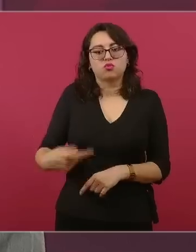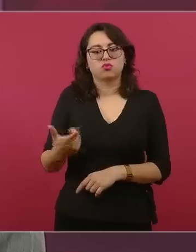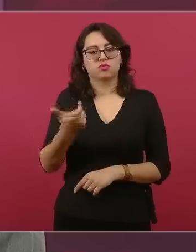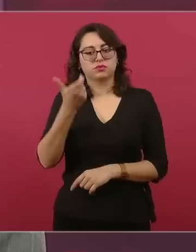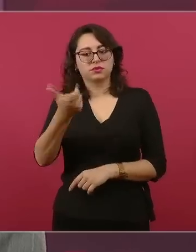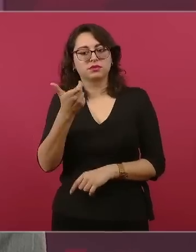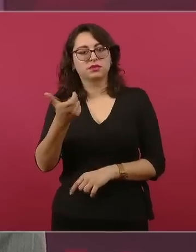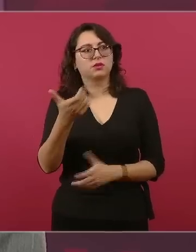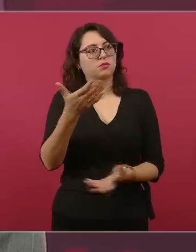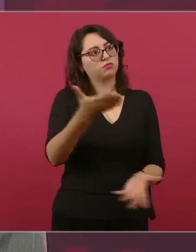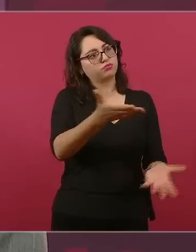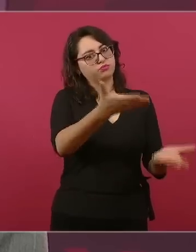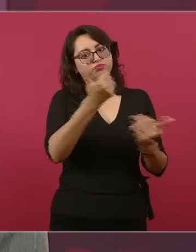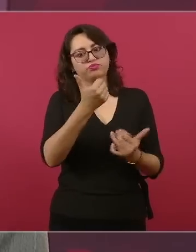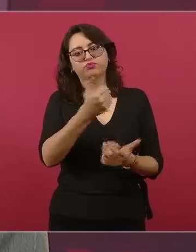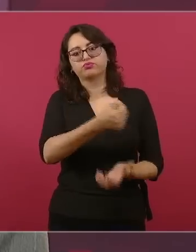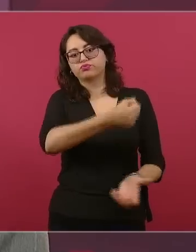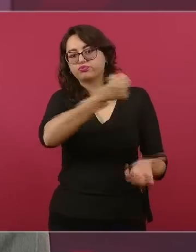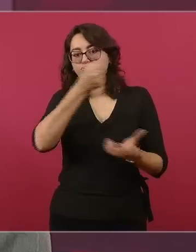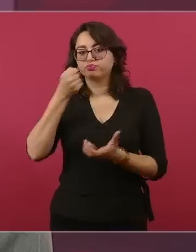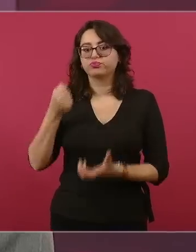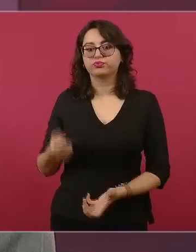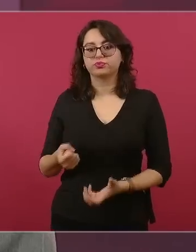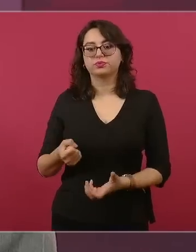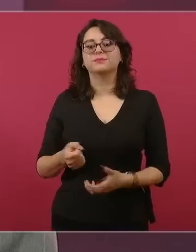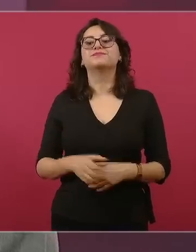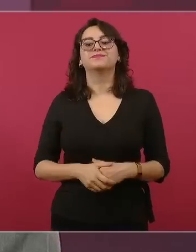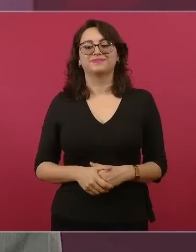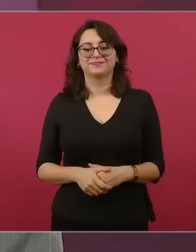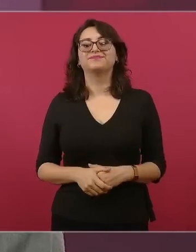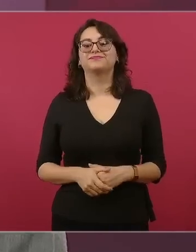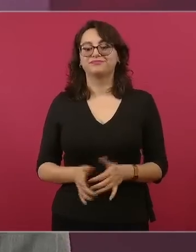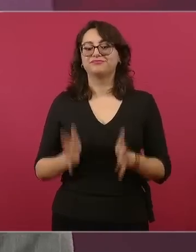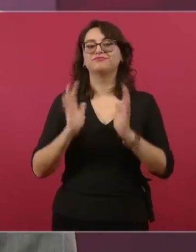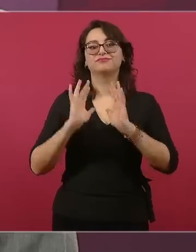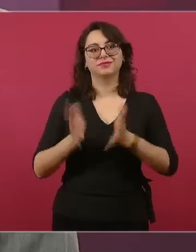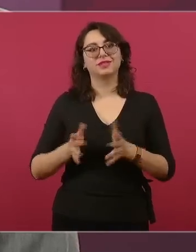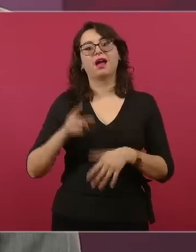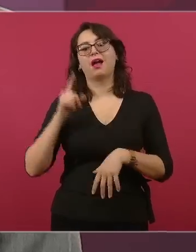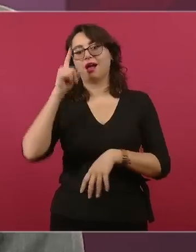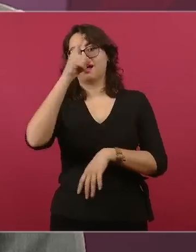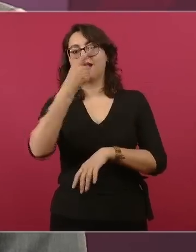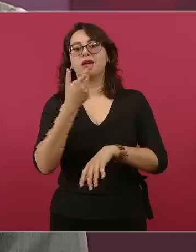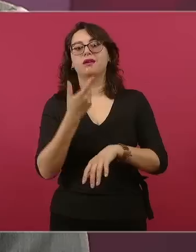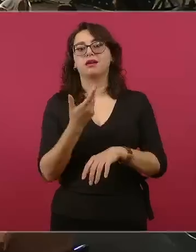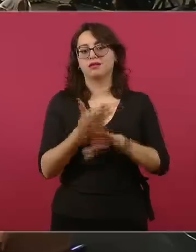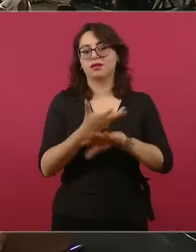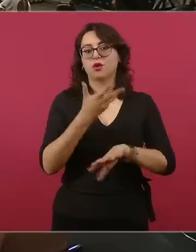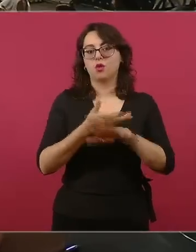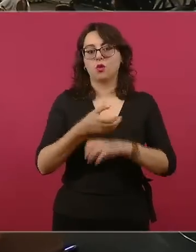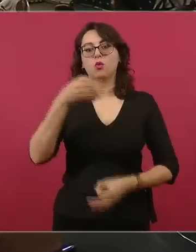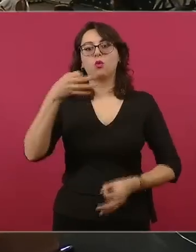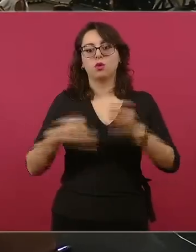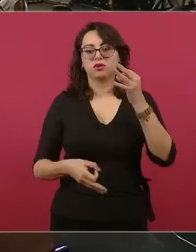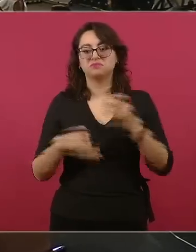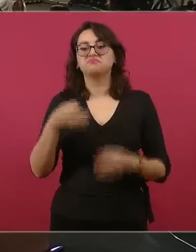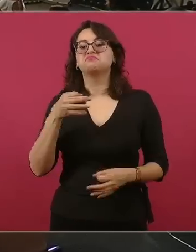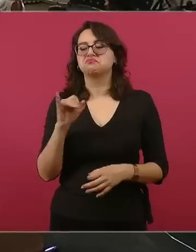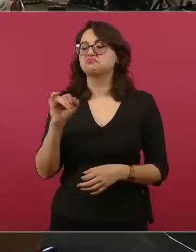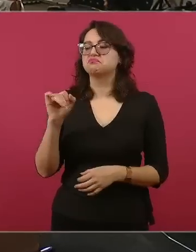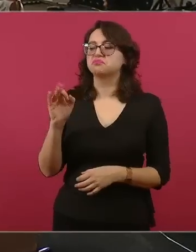Por eso, Pablo Gómez, titular de la Unidad de Inteligencia Financiera,